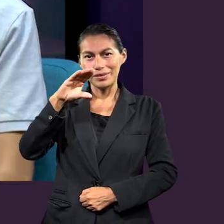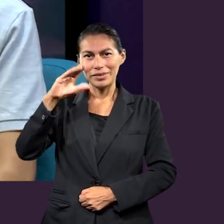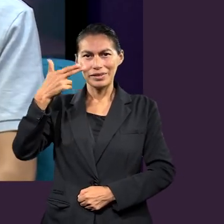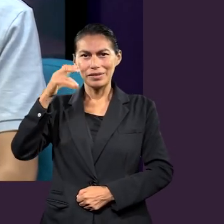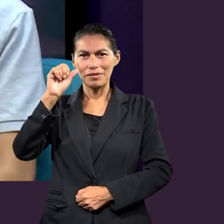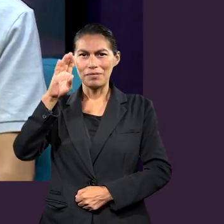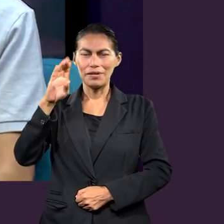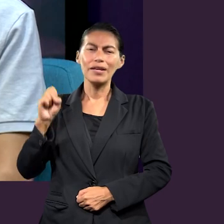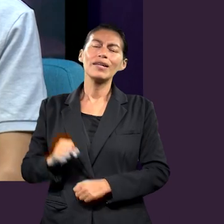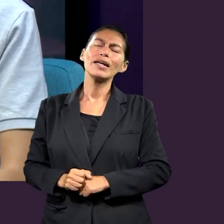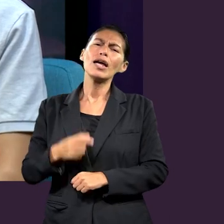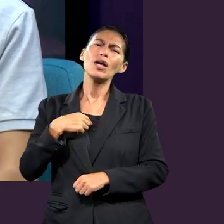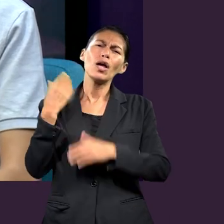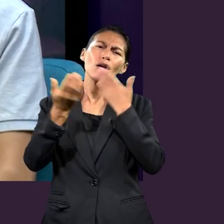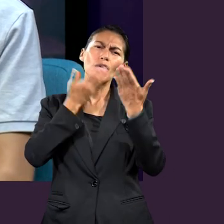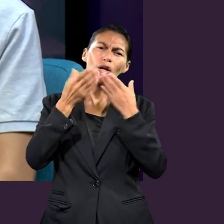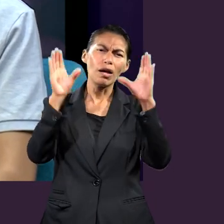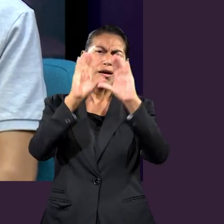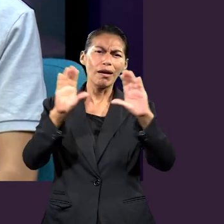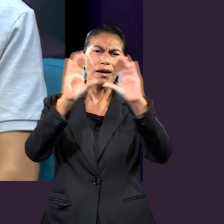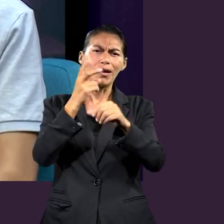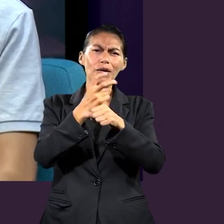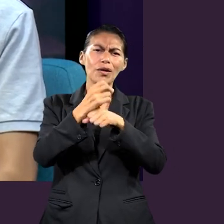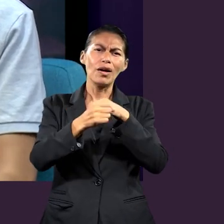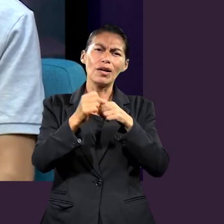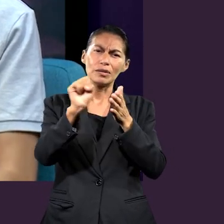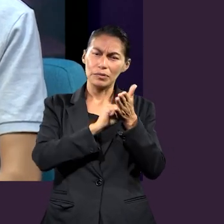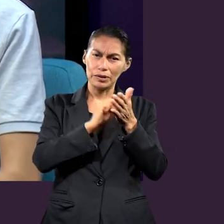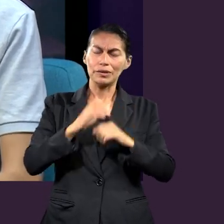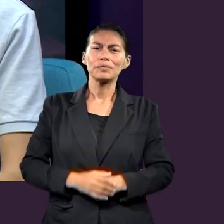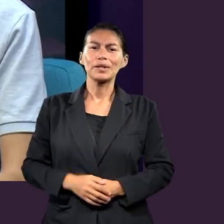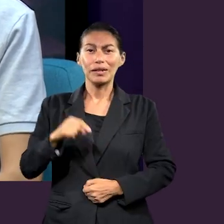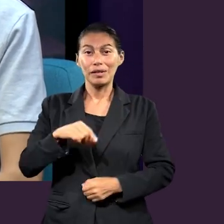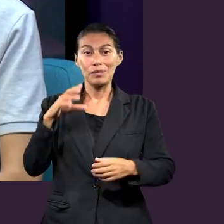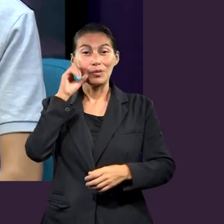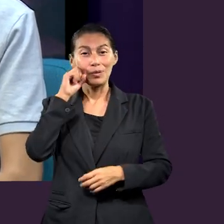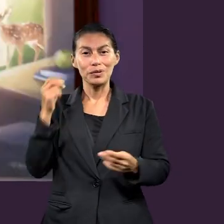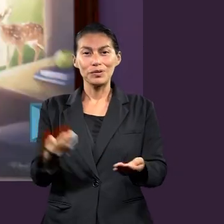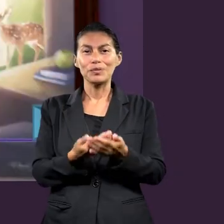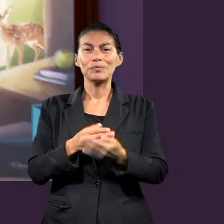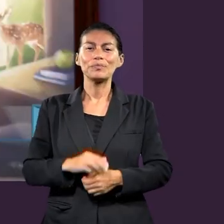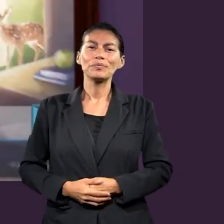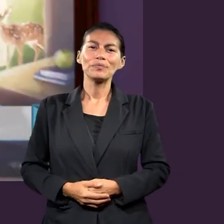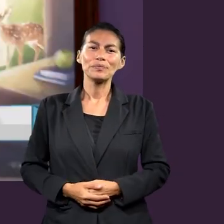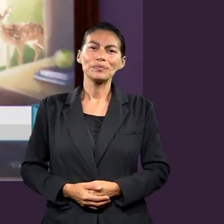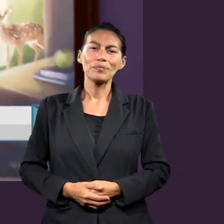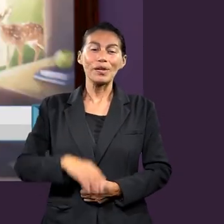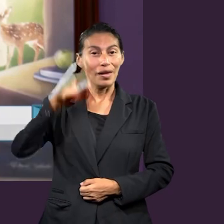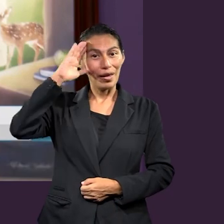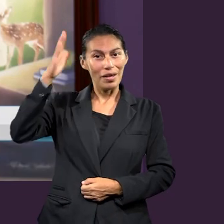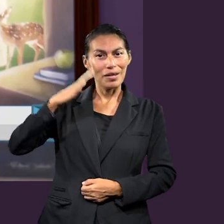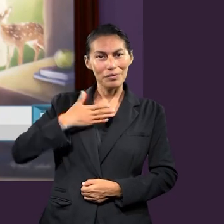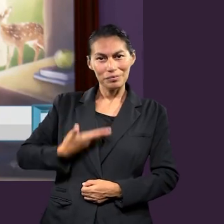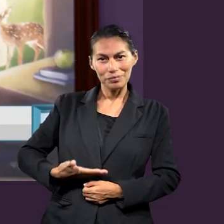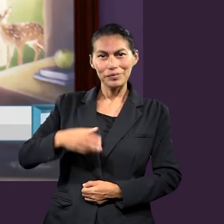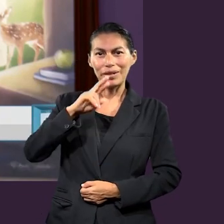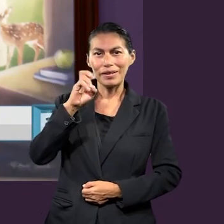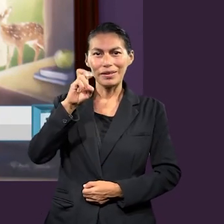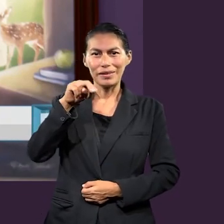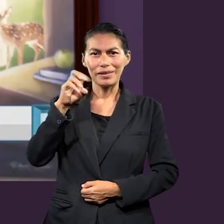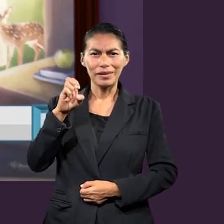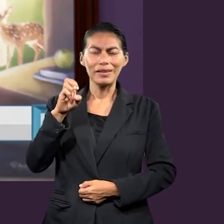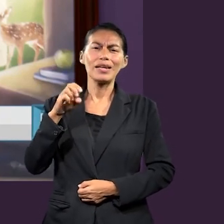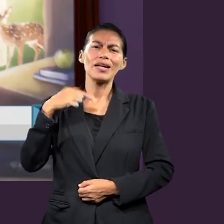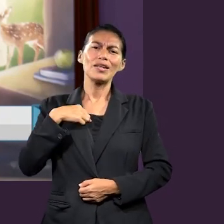Chablé, estudio Ingeniería en Sistemas segundo semestre y soy aquí de Montemorelos, Nuevo León. Hola, mi nombre es René